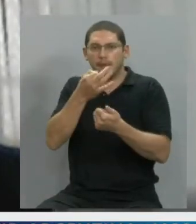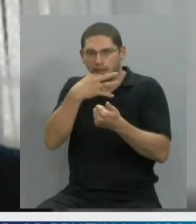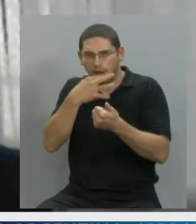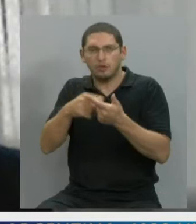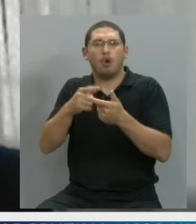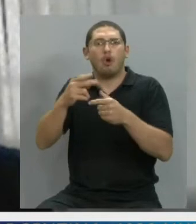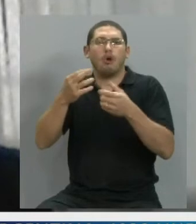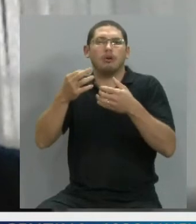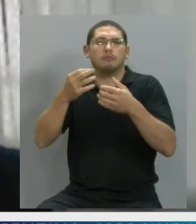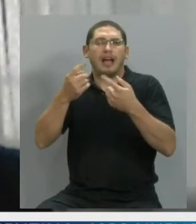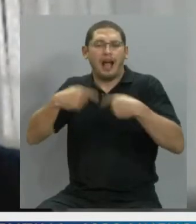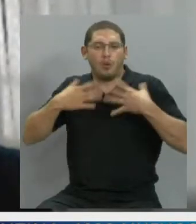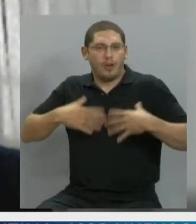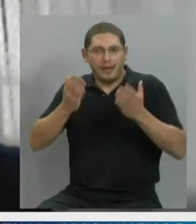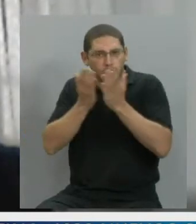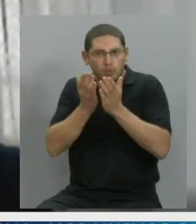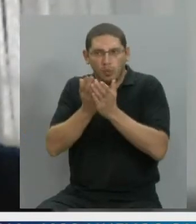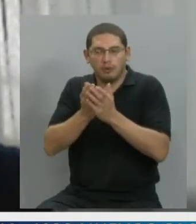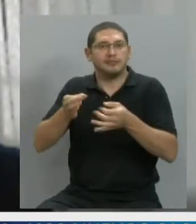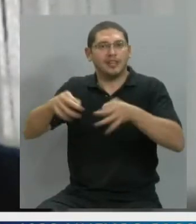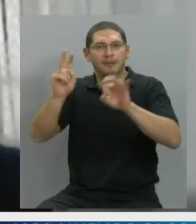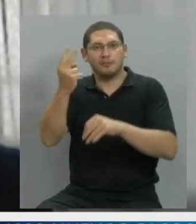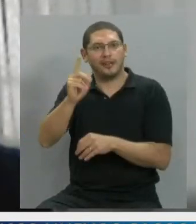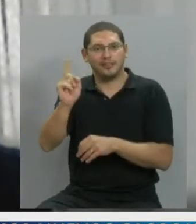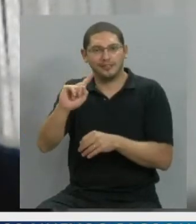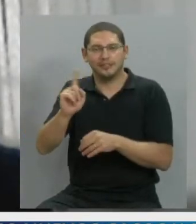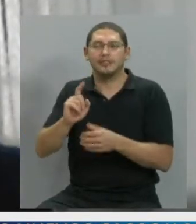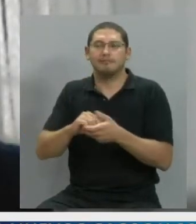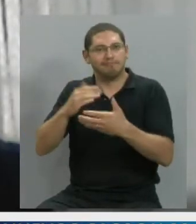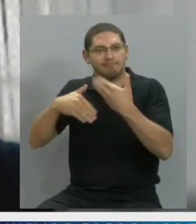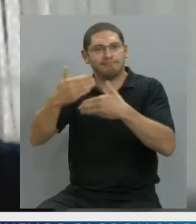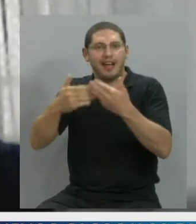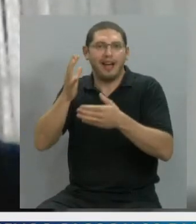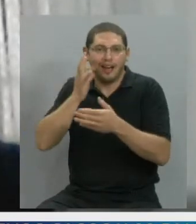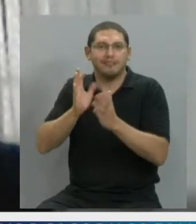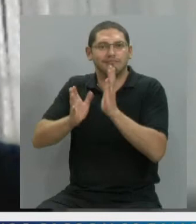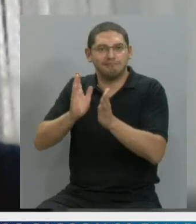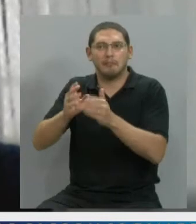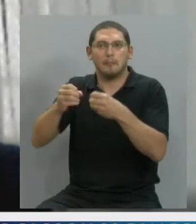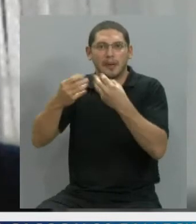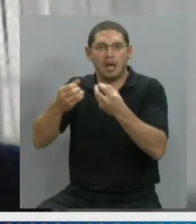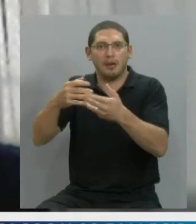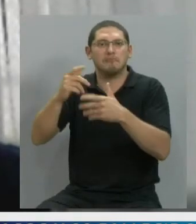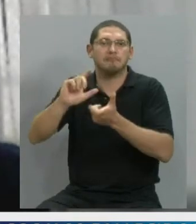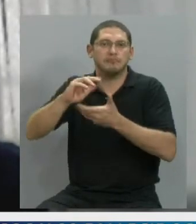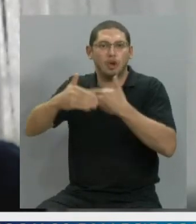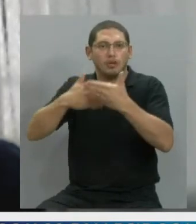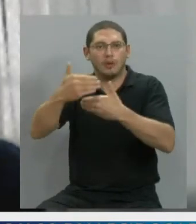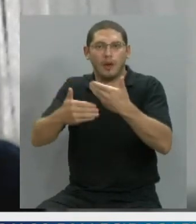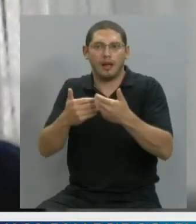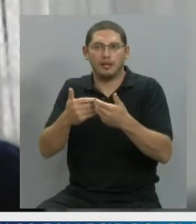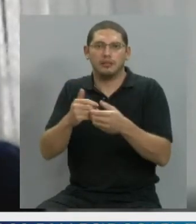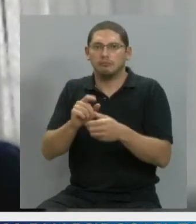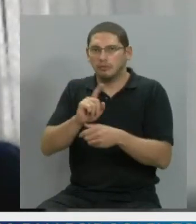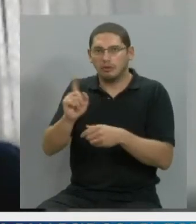no llegarían a morirse. La mayoría evolucionan sus enfermedades libremente llevándolos a